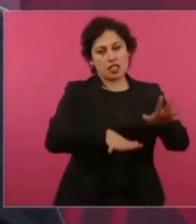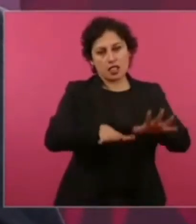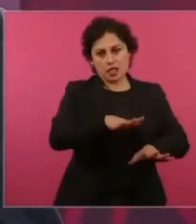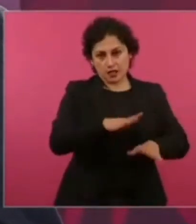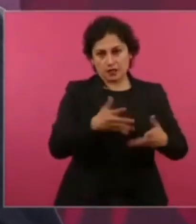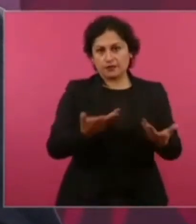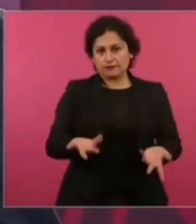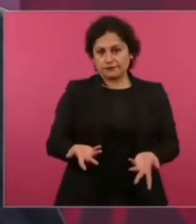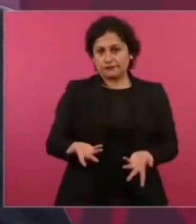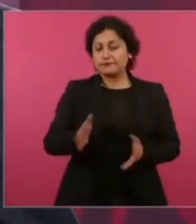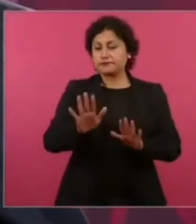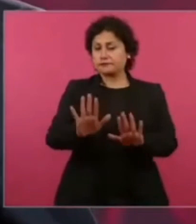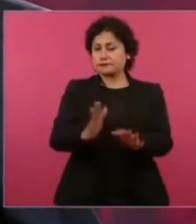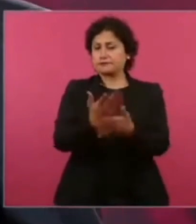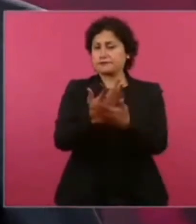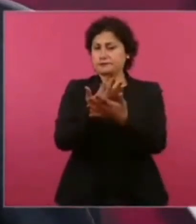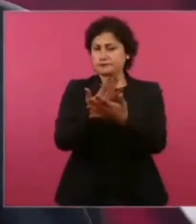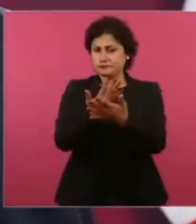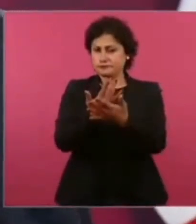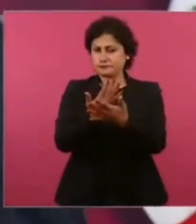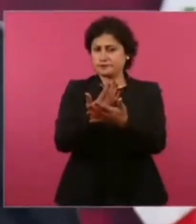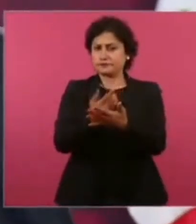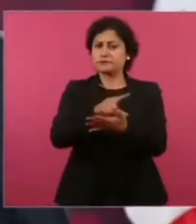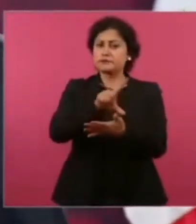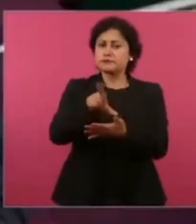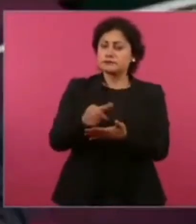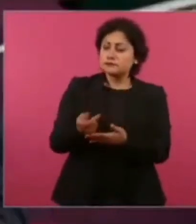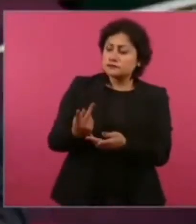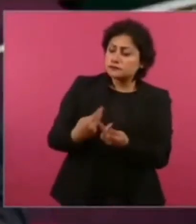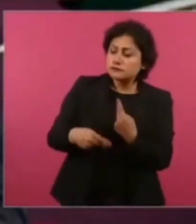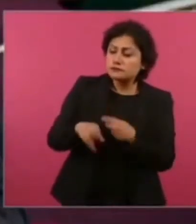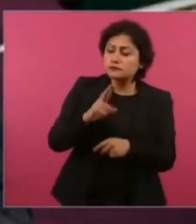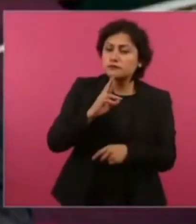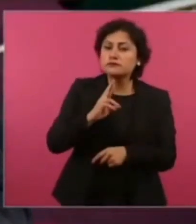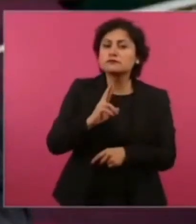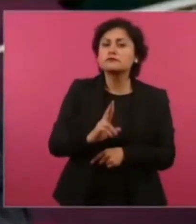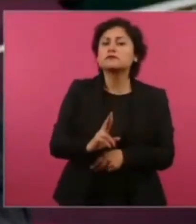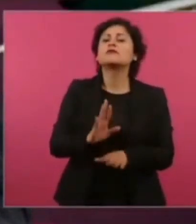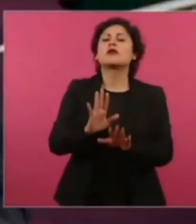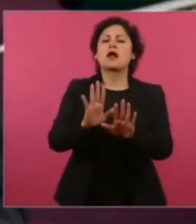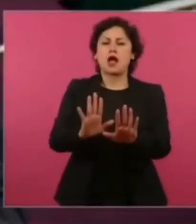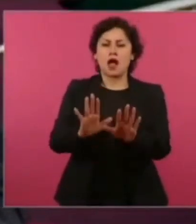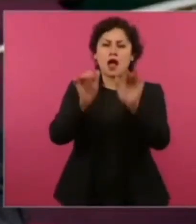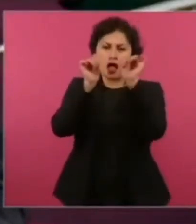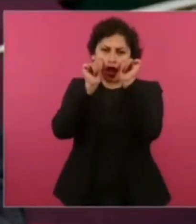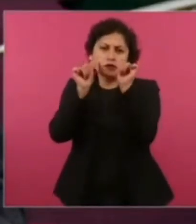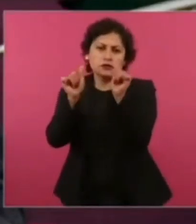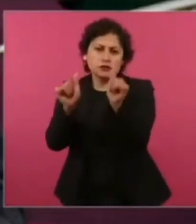y actuar con prudencia y con responsabilidad. Gracias. Gracias. Gracias.